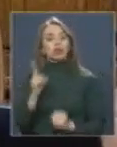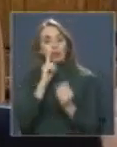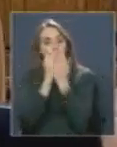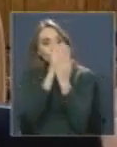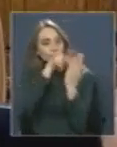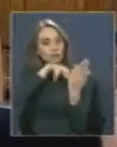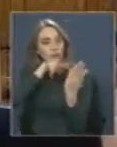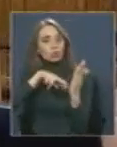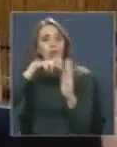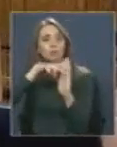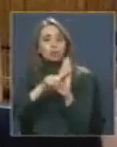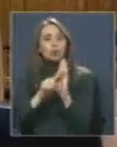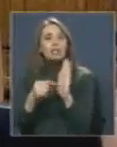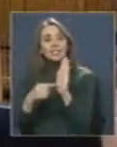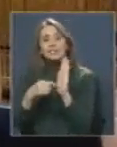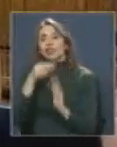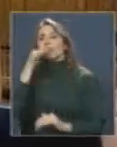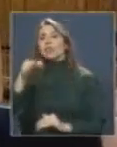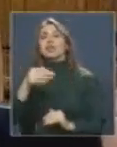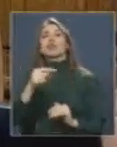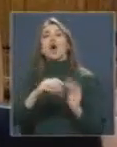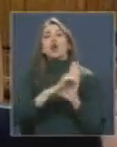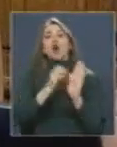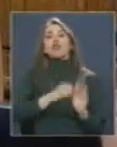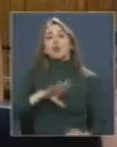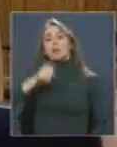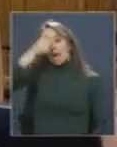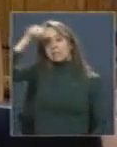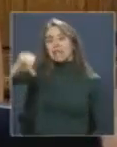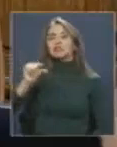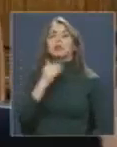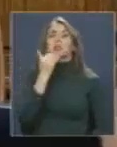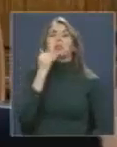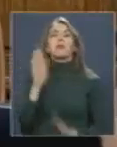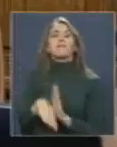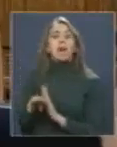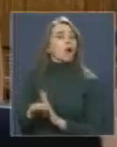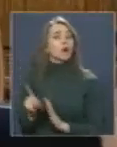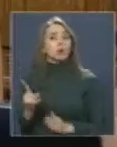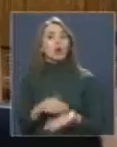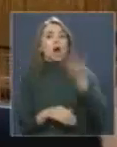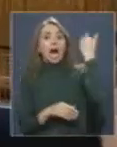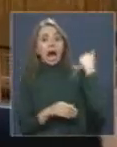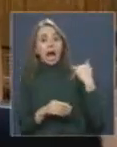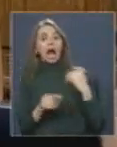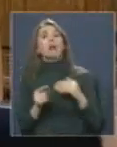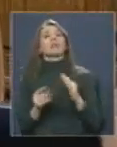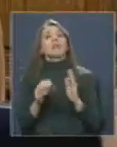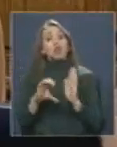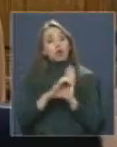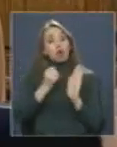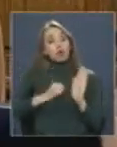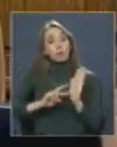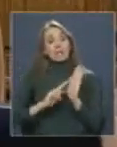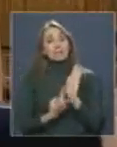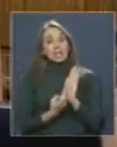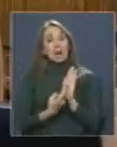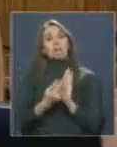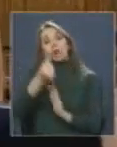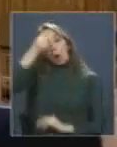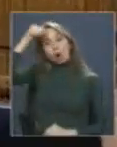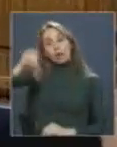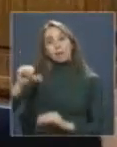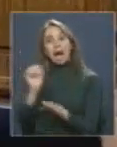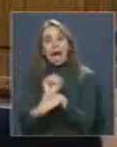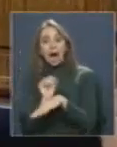acá las sanciones sean bajas. Nosotros ya aumentamos la pena del robo de vehículos motorizados a cinco años y un día. Lo que hace